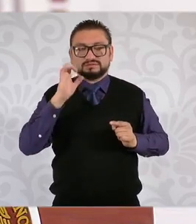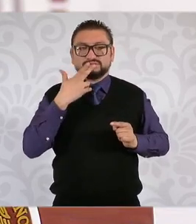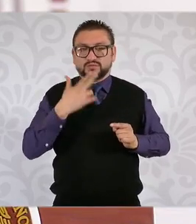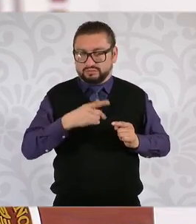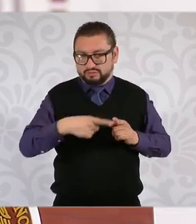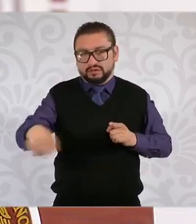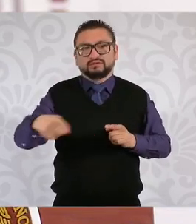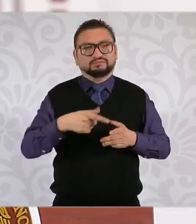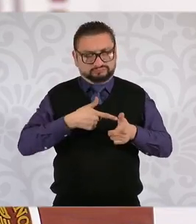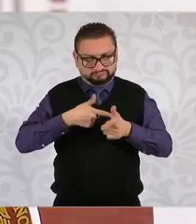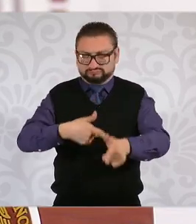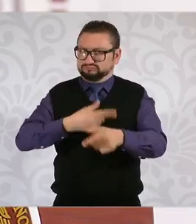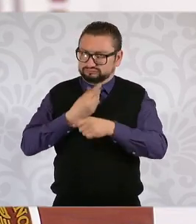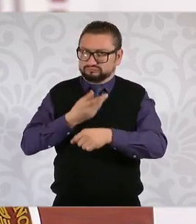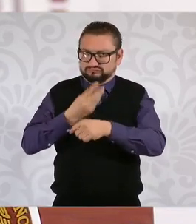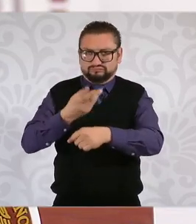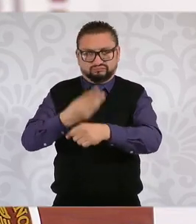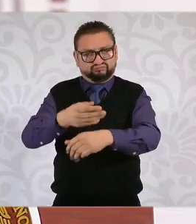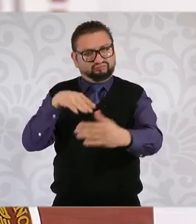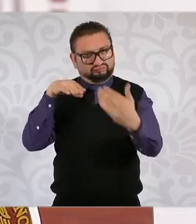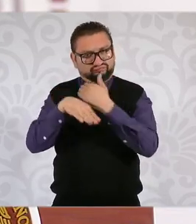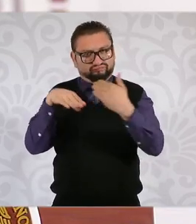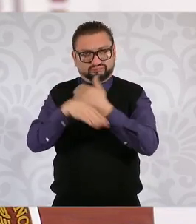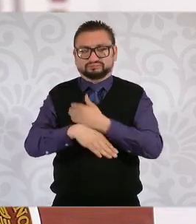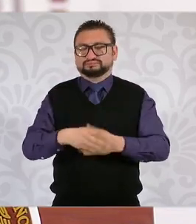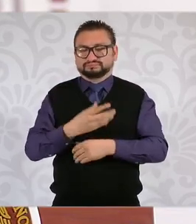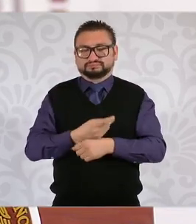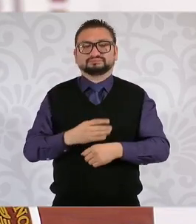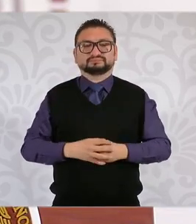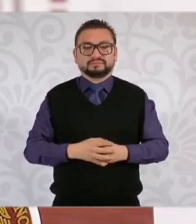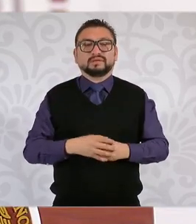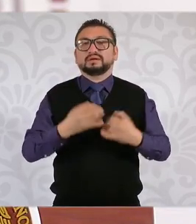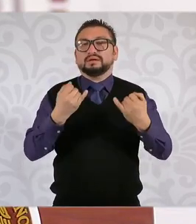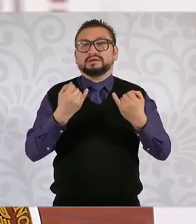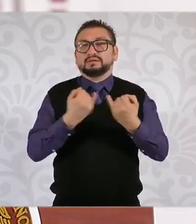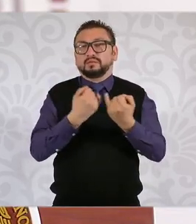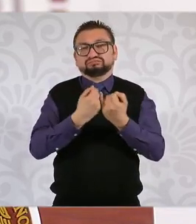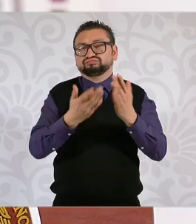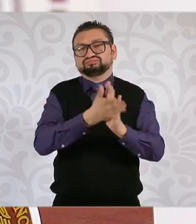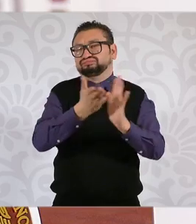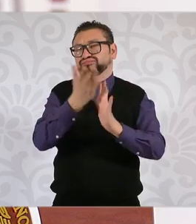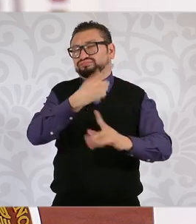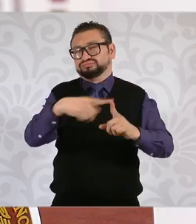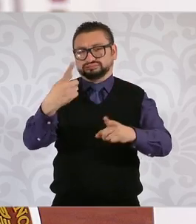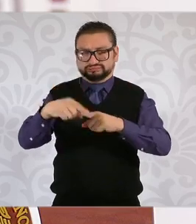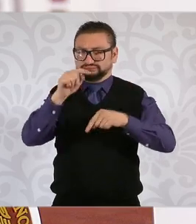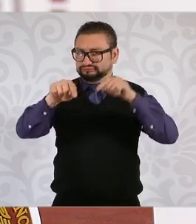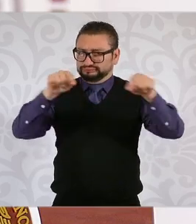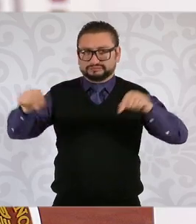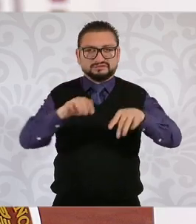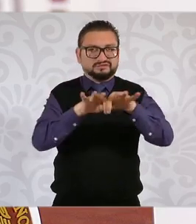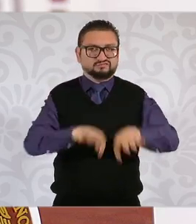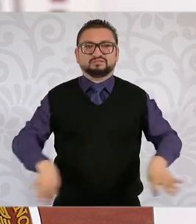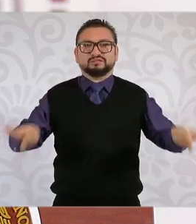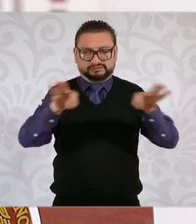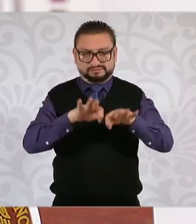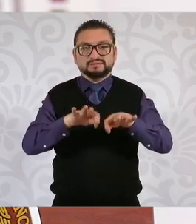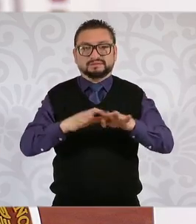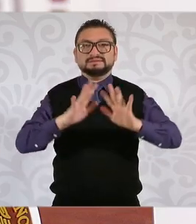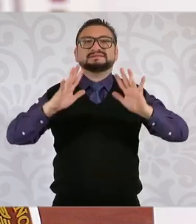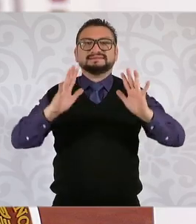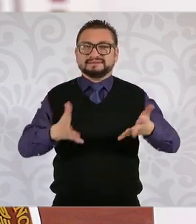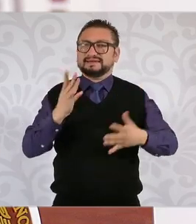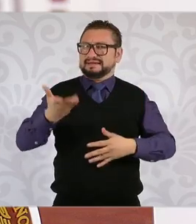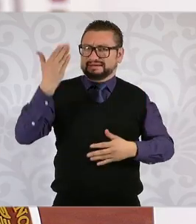seguir ampliando y algunas otras obras de infraestructura que son importantes. Ya se